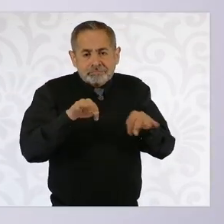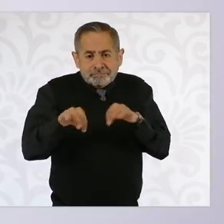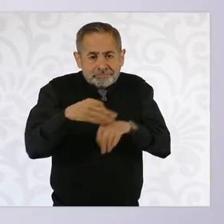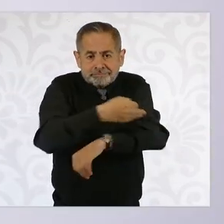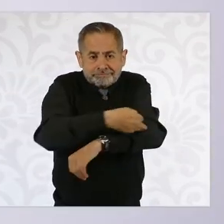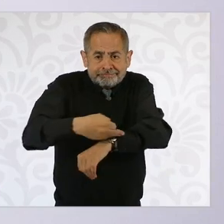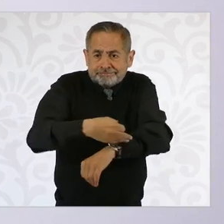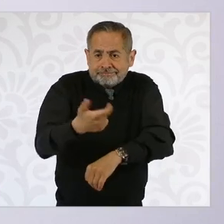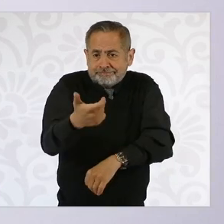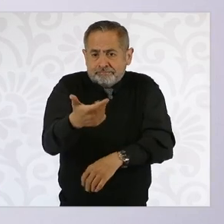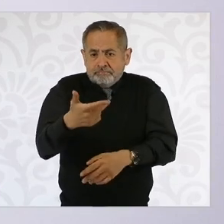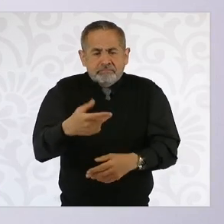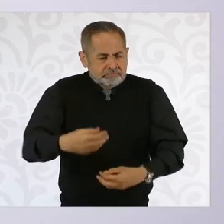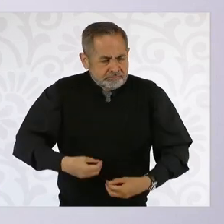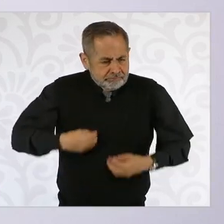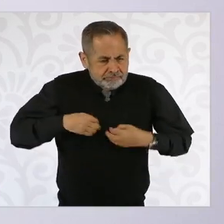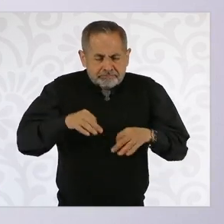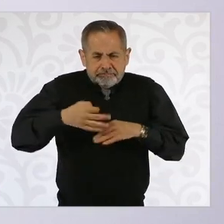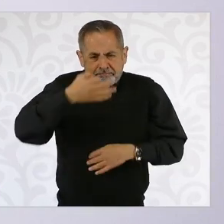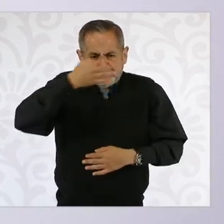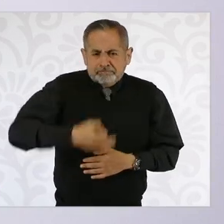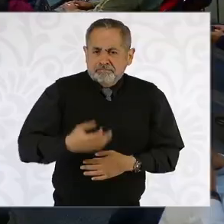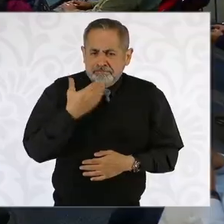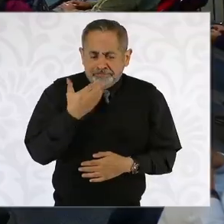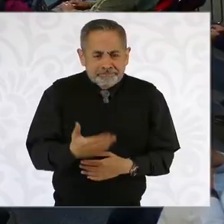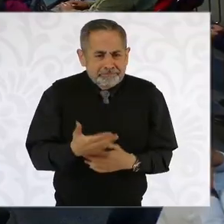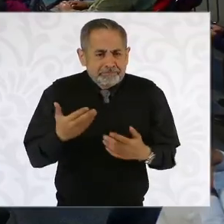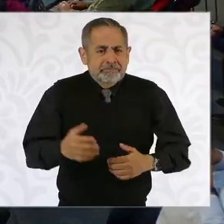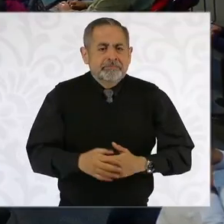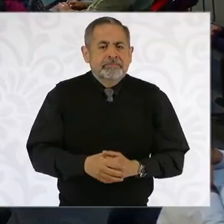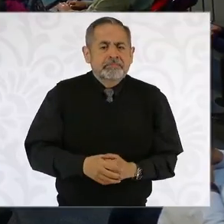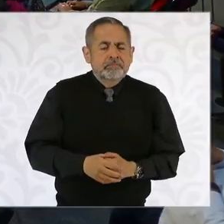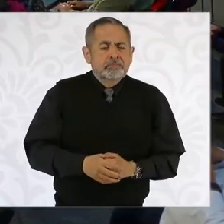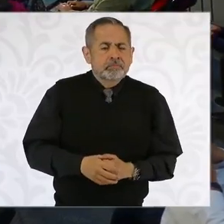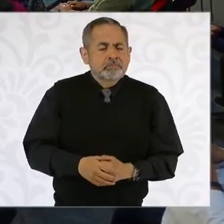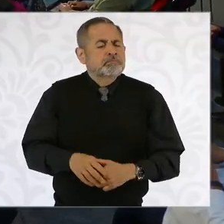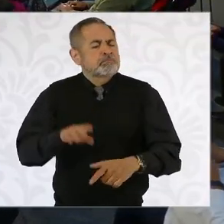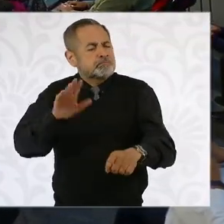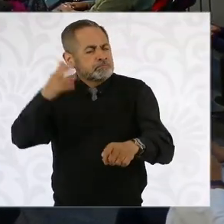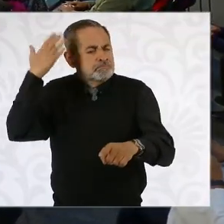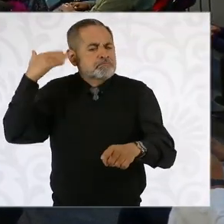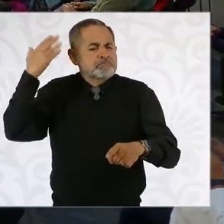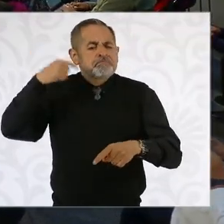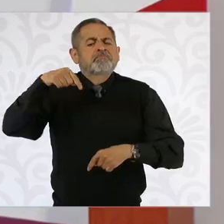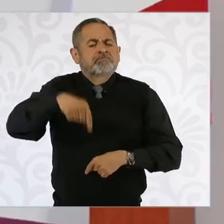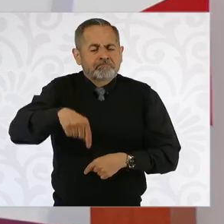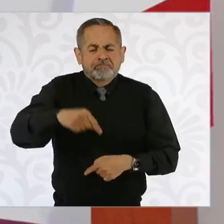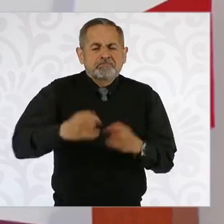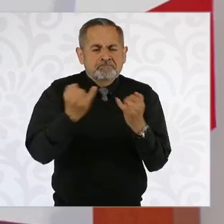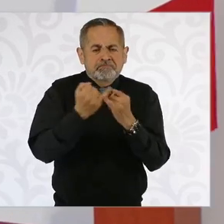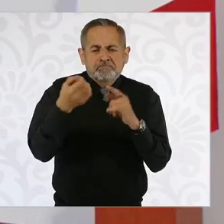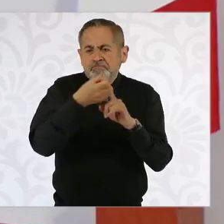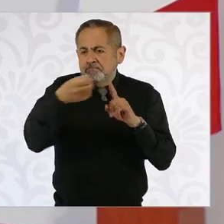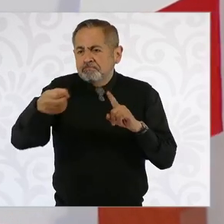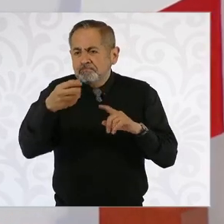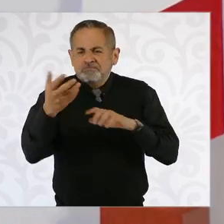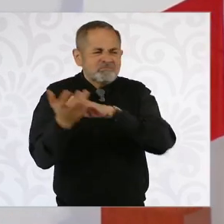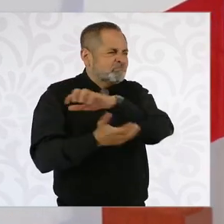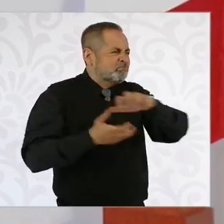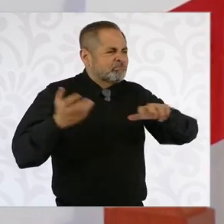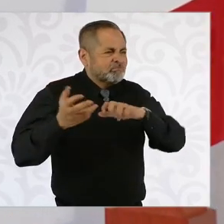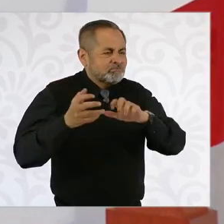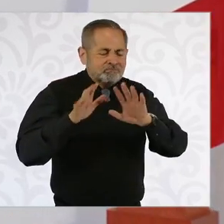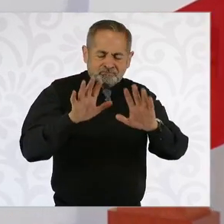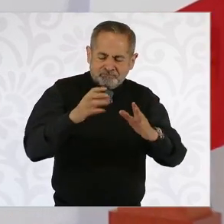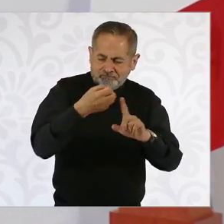dignamente. ¿Es un programa que hace? Aquí se hizo un programa, también